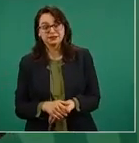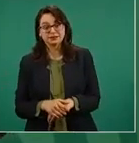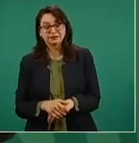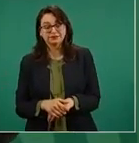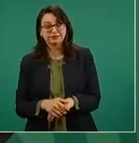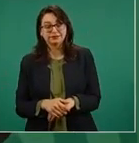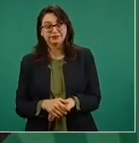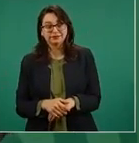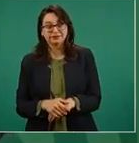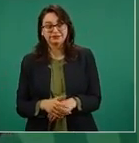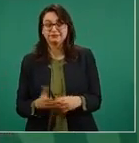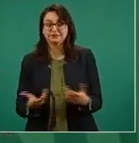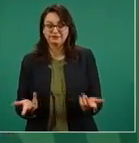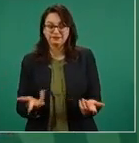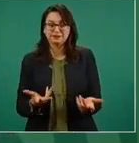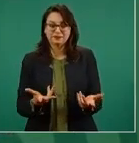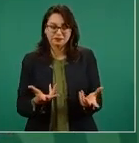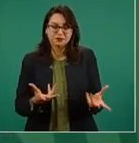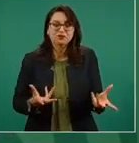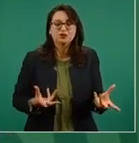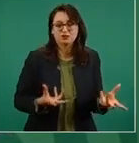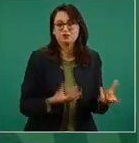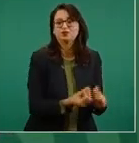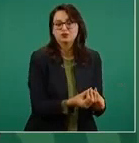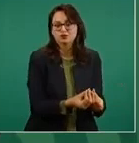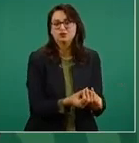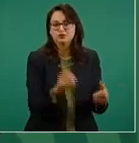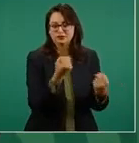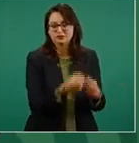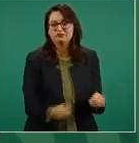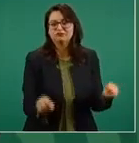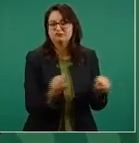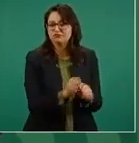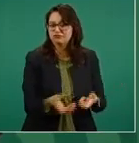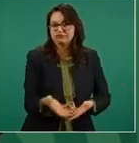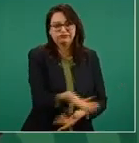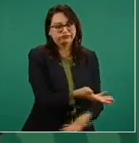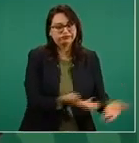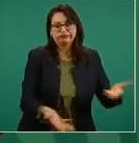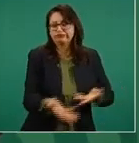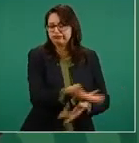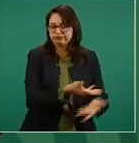convivencia y